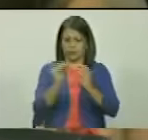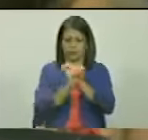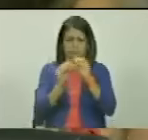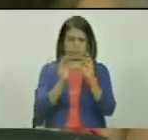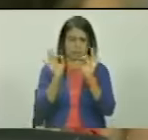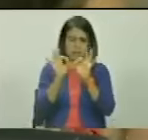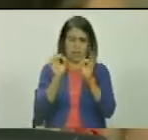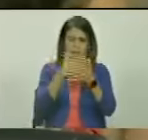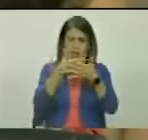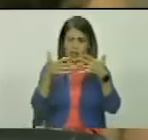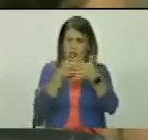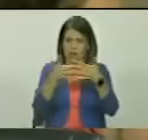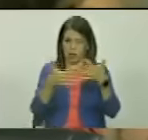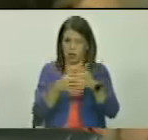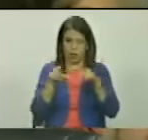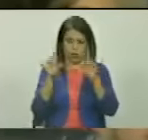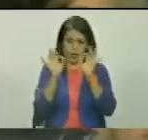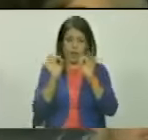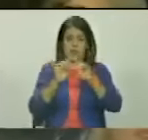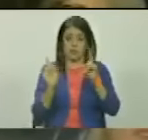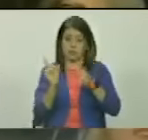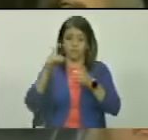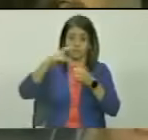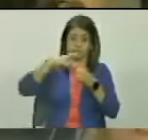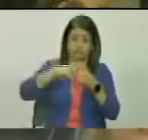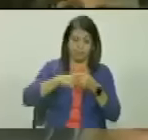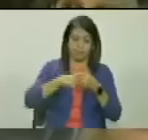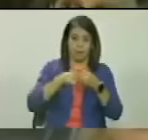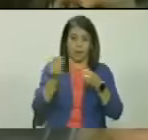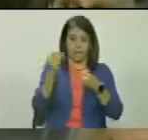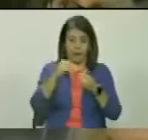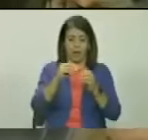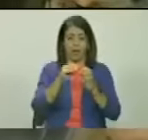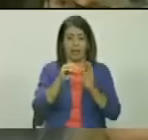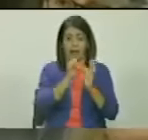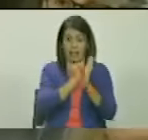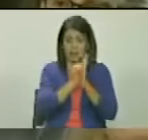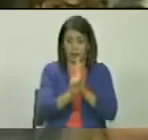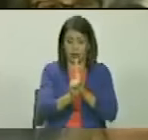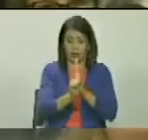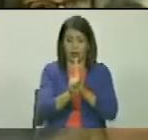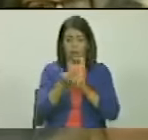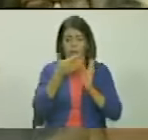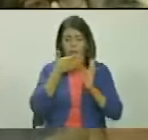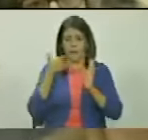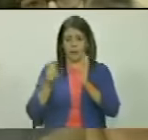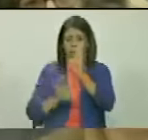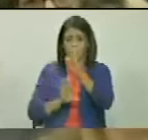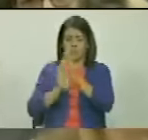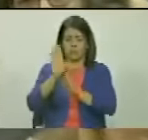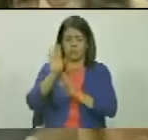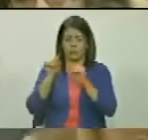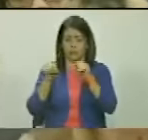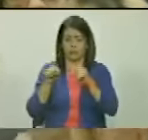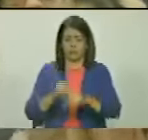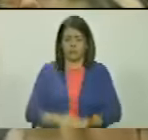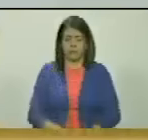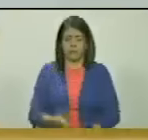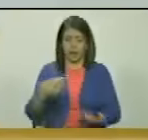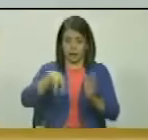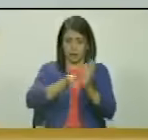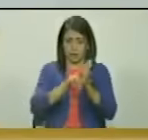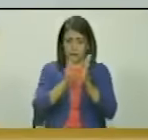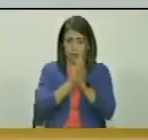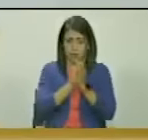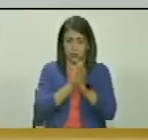en absoluto lo en el artículo solo que abunda en la en el mejor desarrollo de la misma repíteme